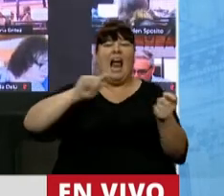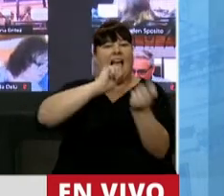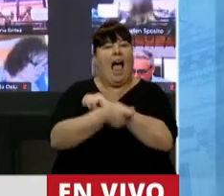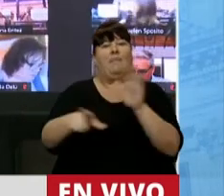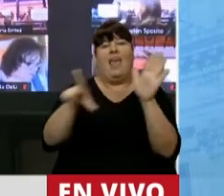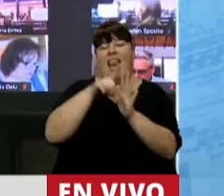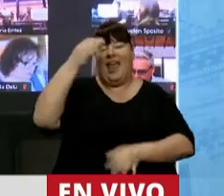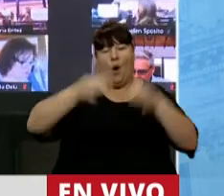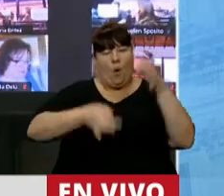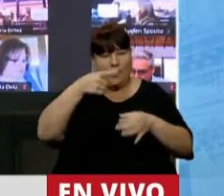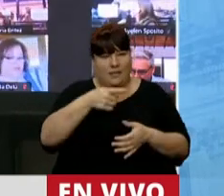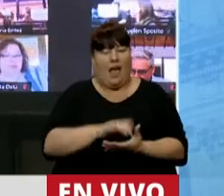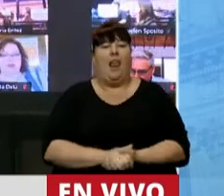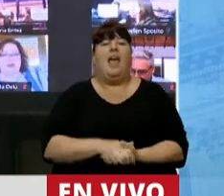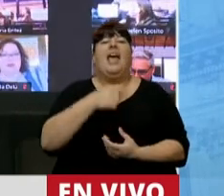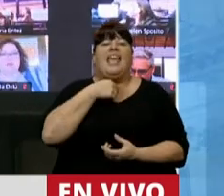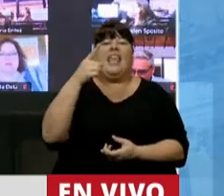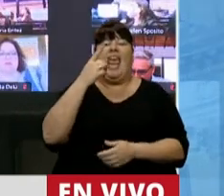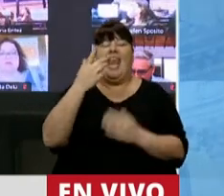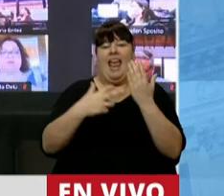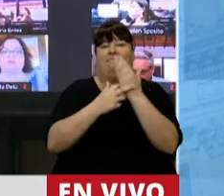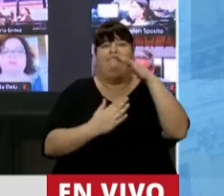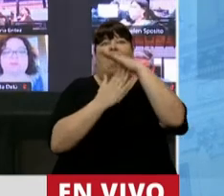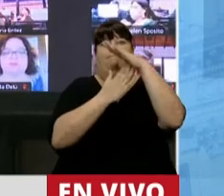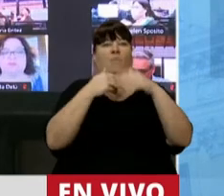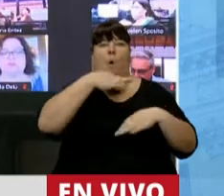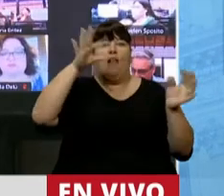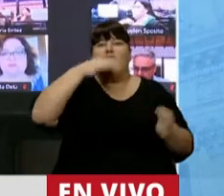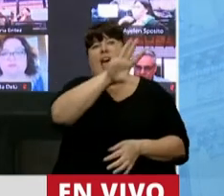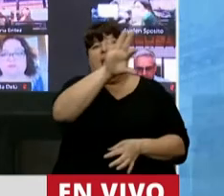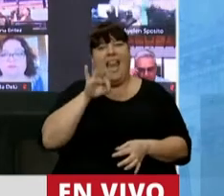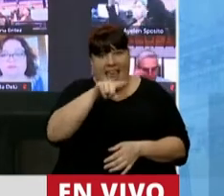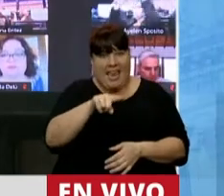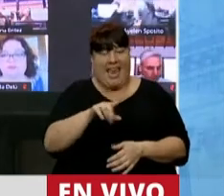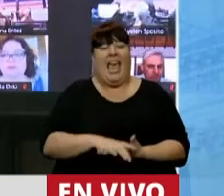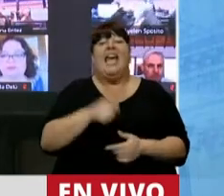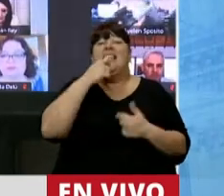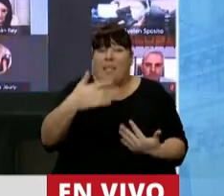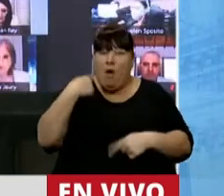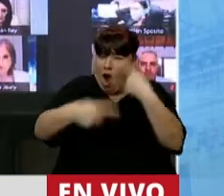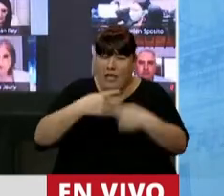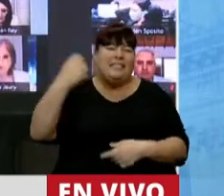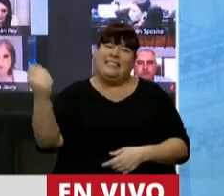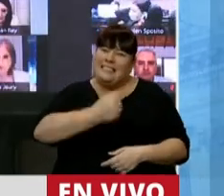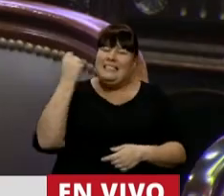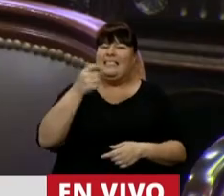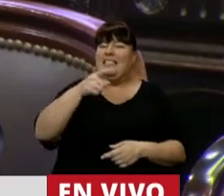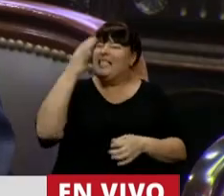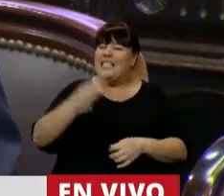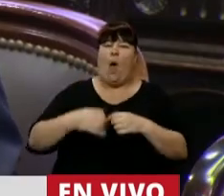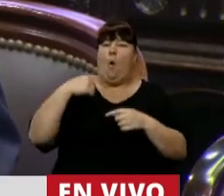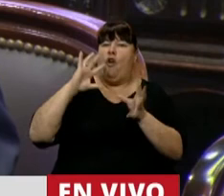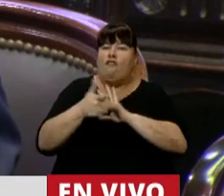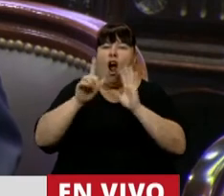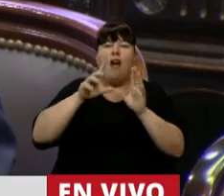reforma judicial y poner al procurador que quiera, como mínimo. Y si pueden seguir, van a intentar seguir